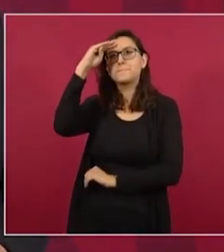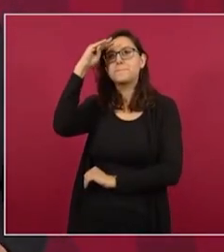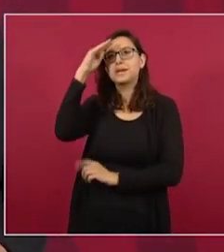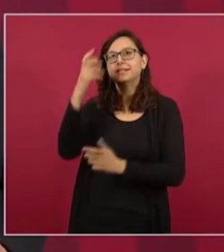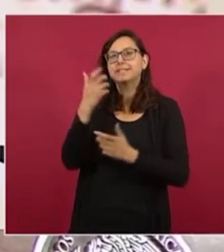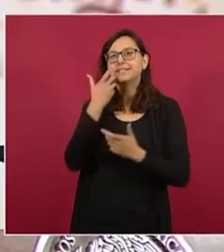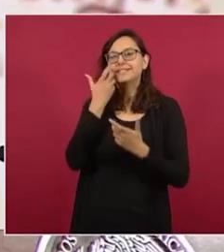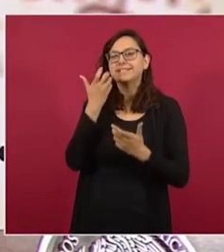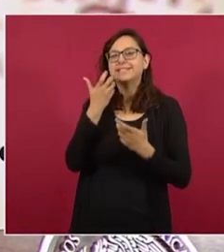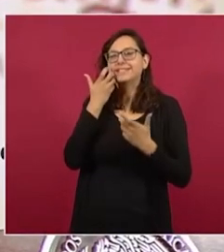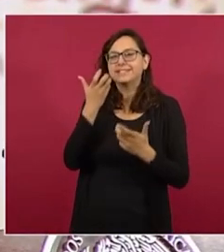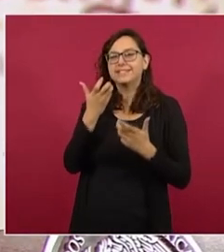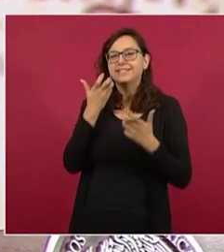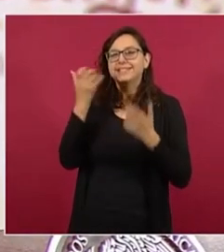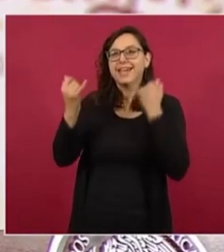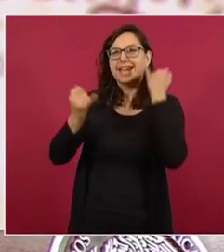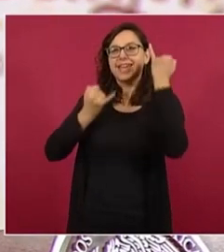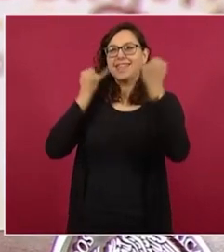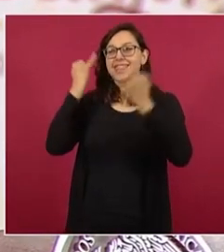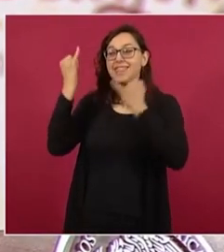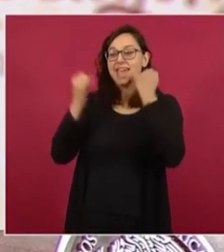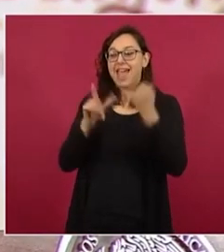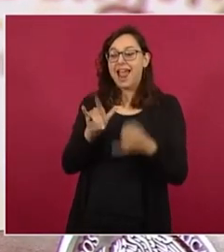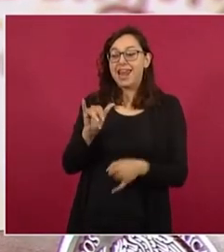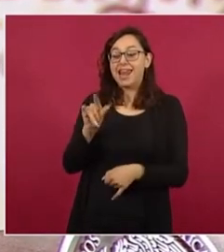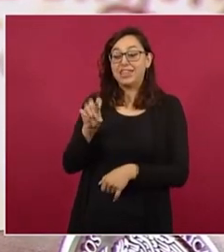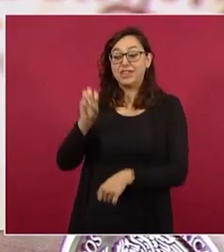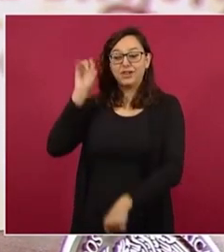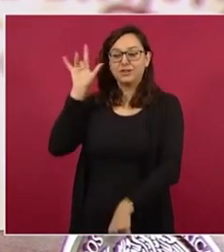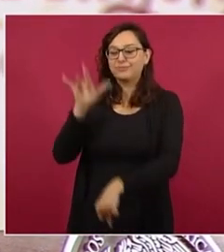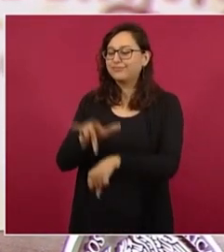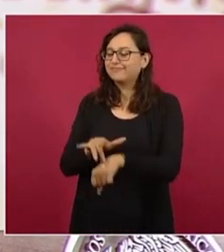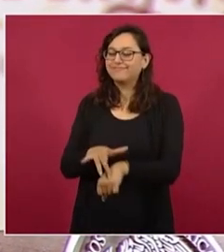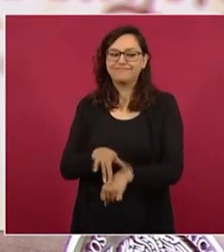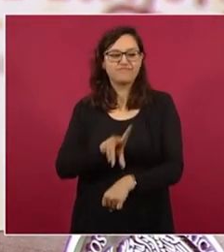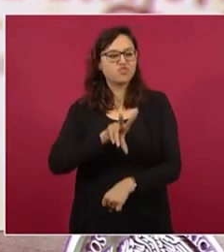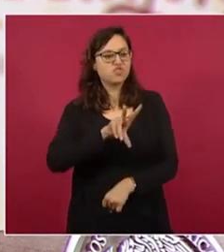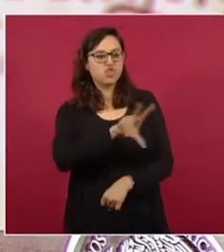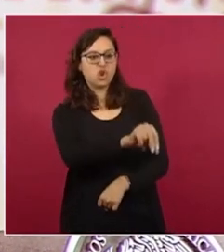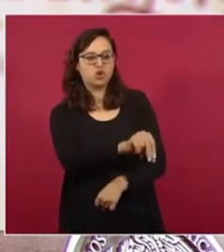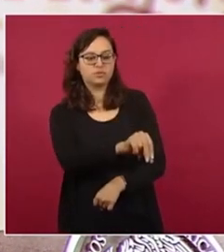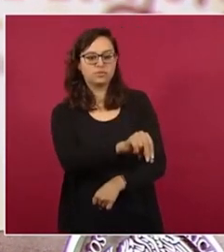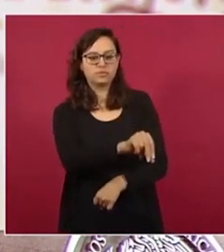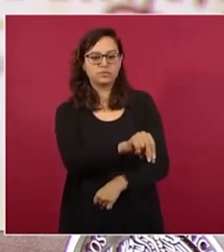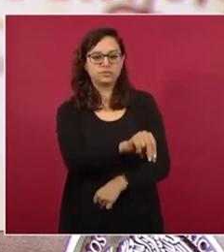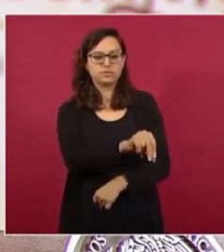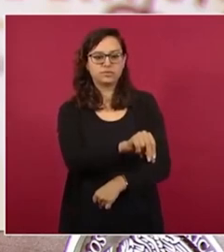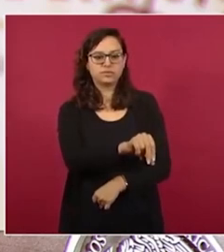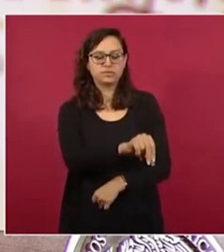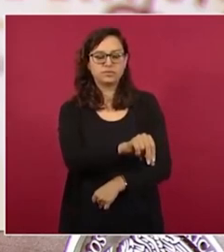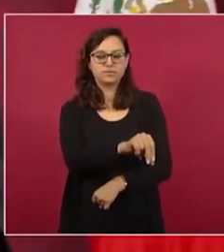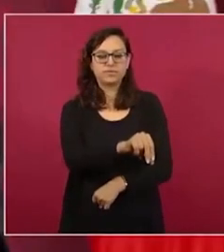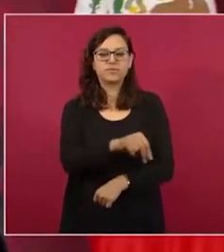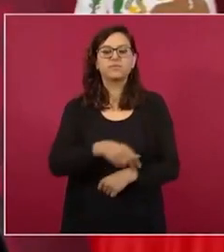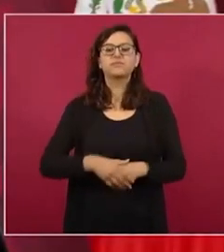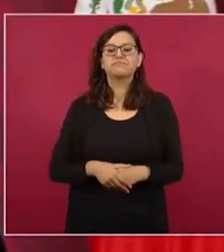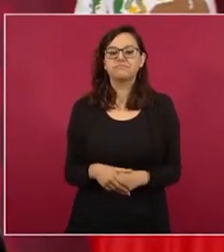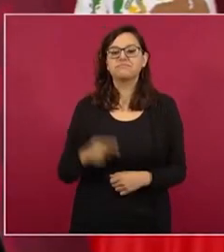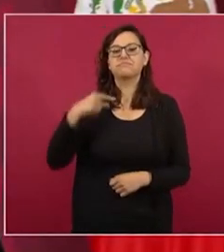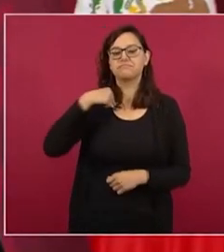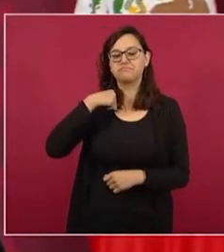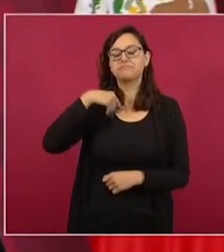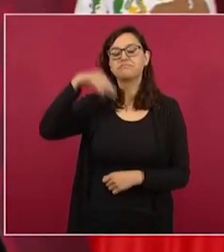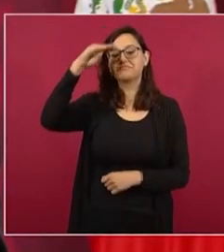ilusiones que no estén pensando de que ya este